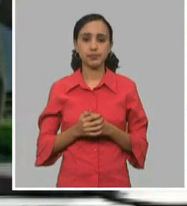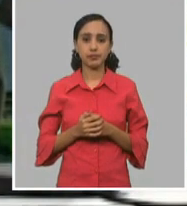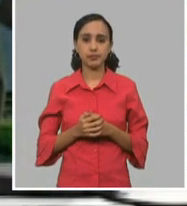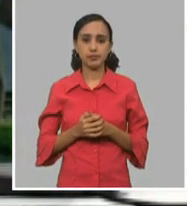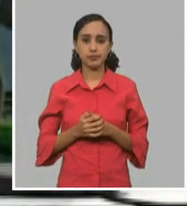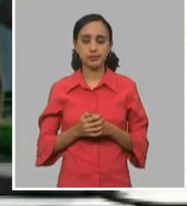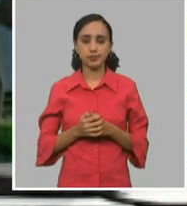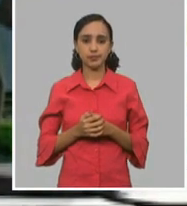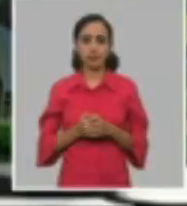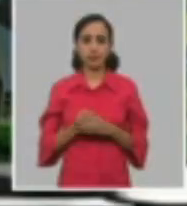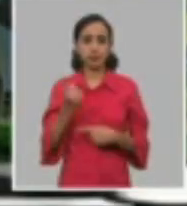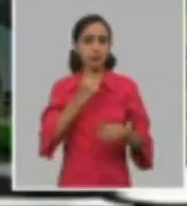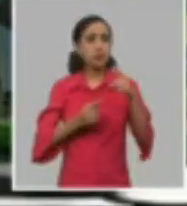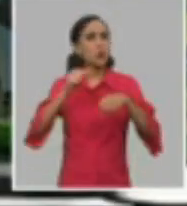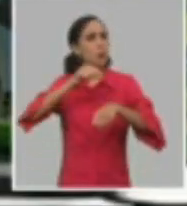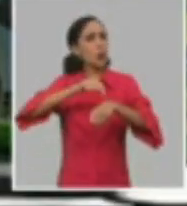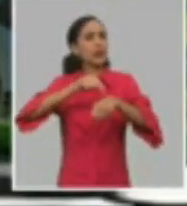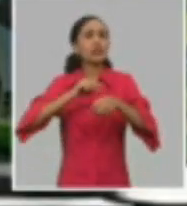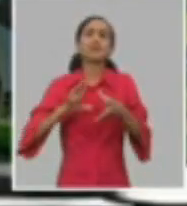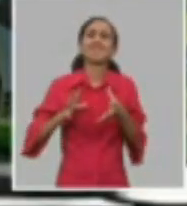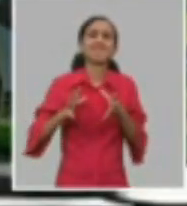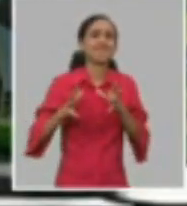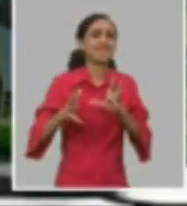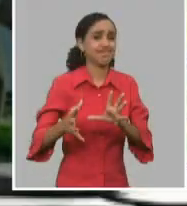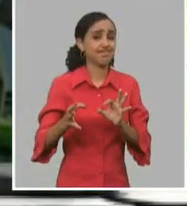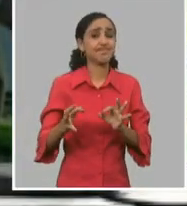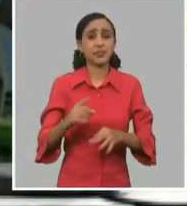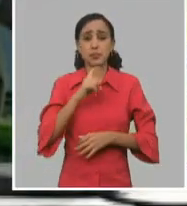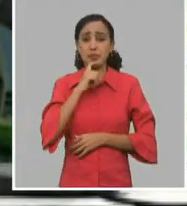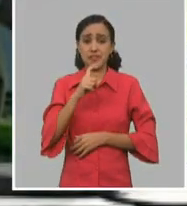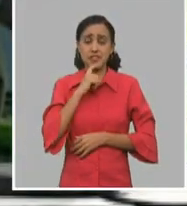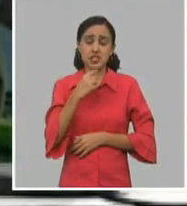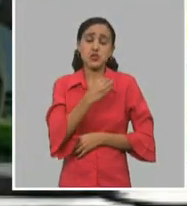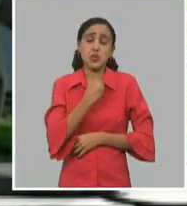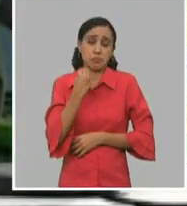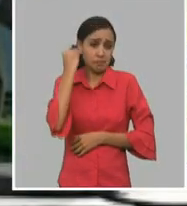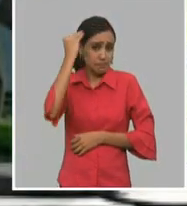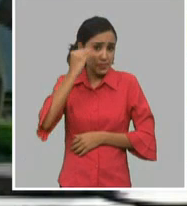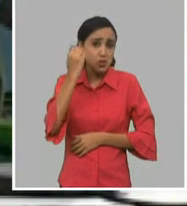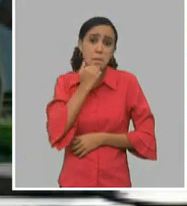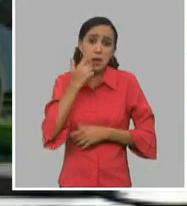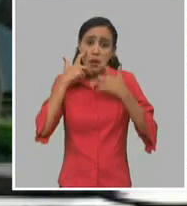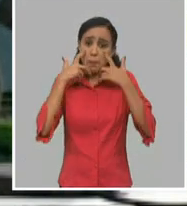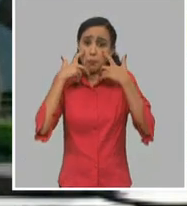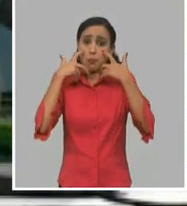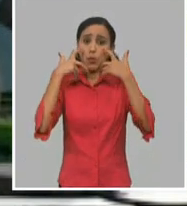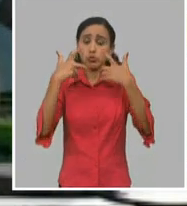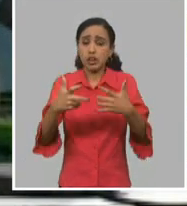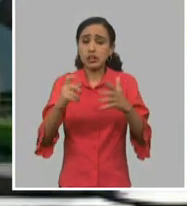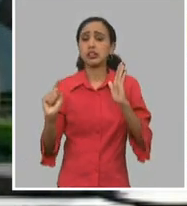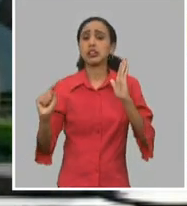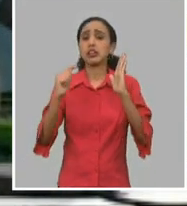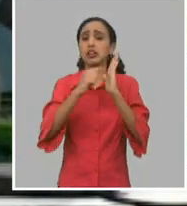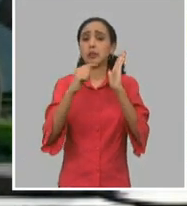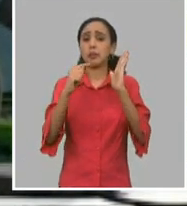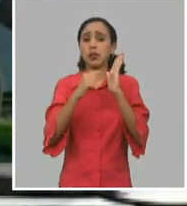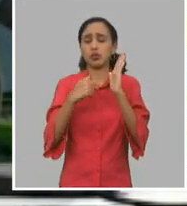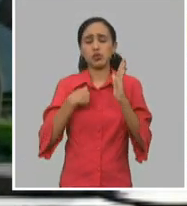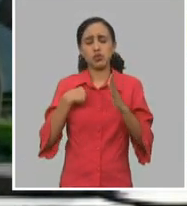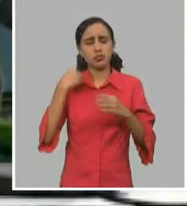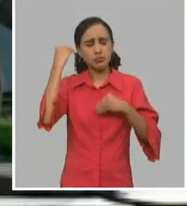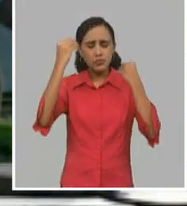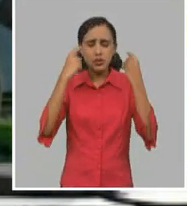momentos de complejidad, yo creo que lo más importante y a lo que más nosotros nos concentramos y fue el elemento a mi juicio